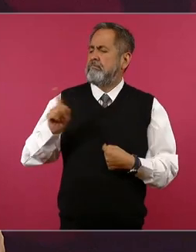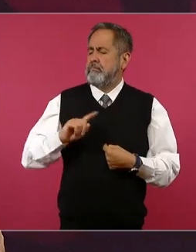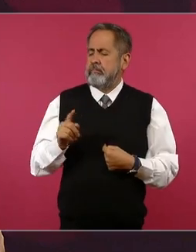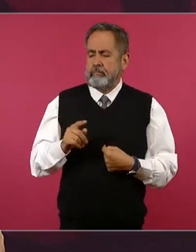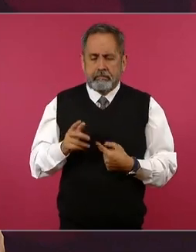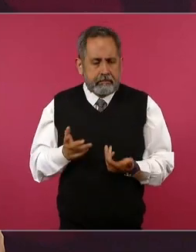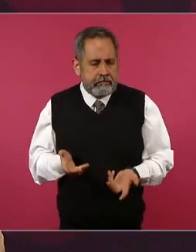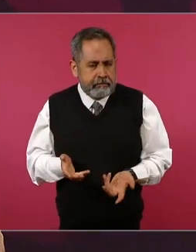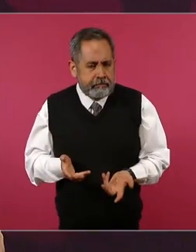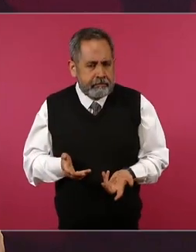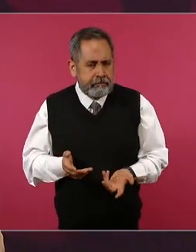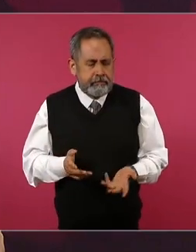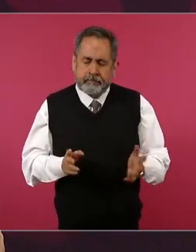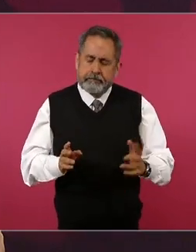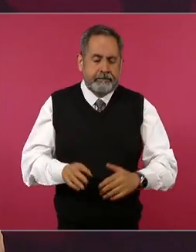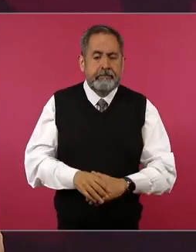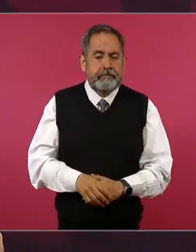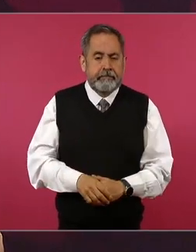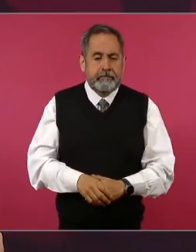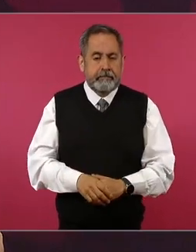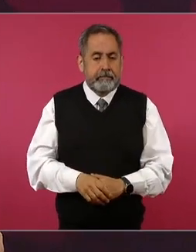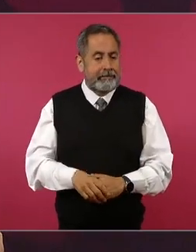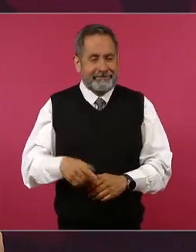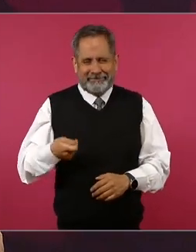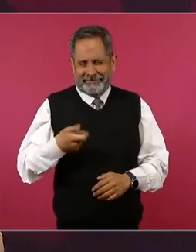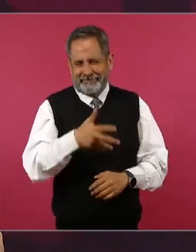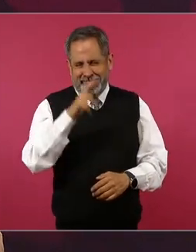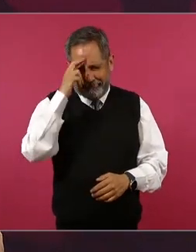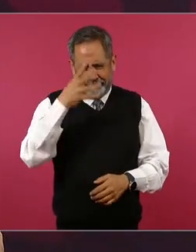cuestionar cuarto poder